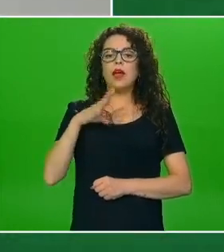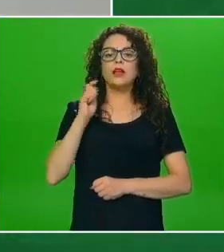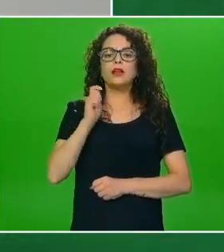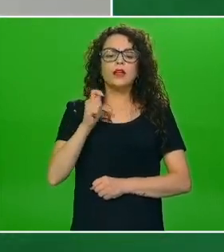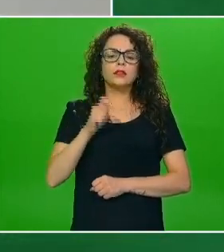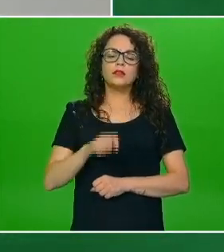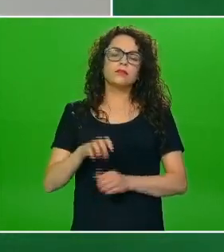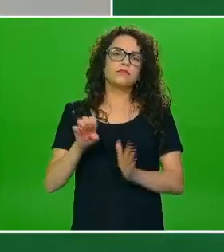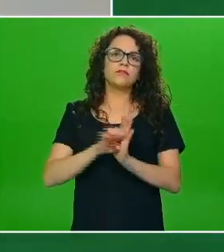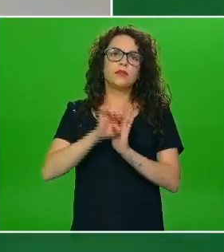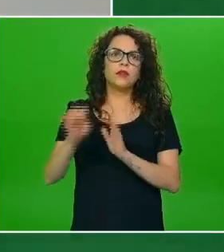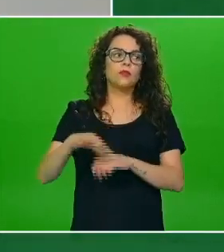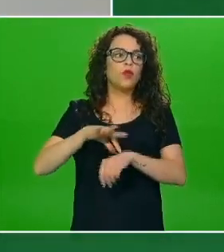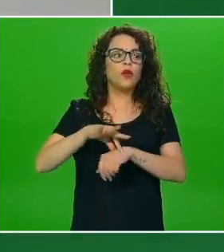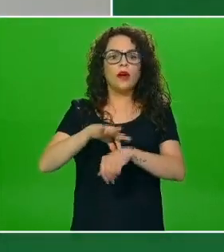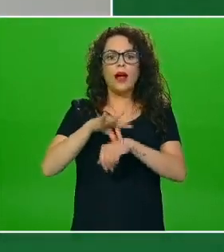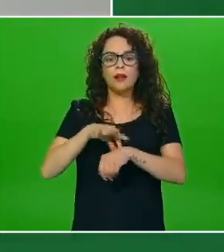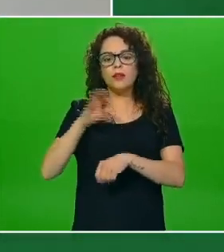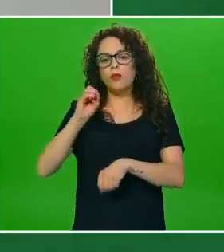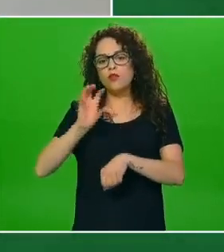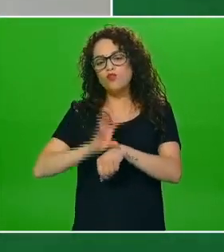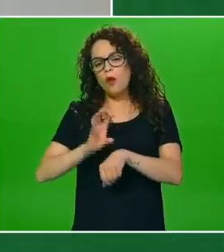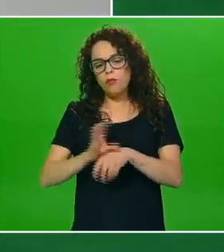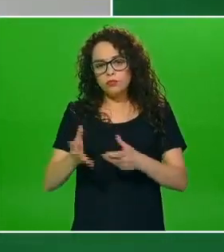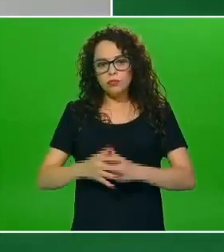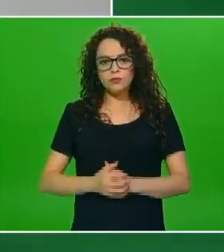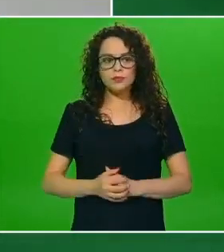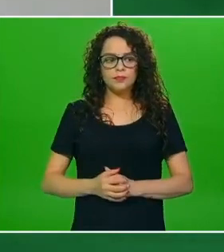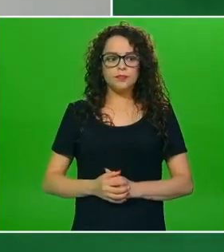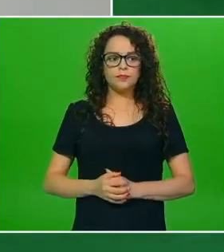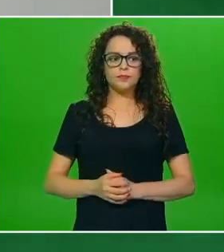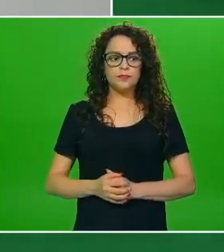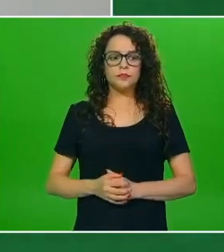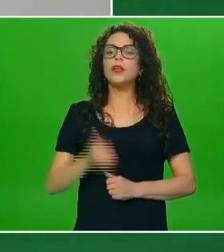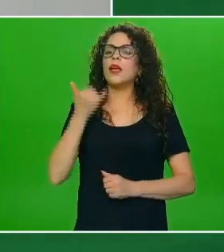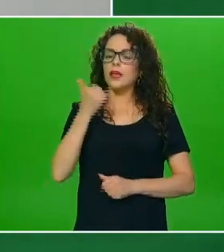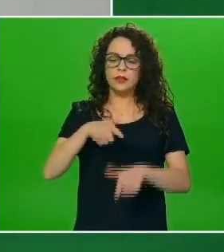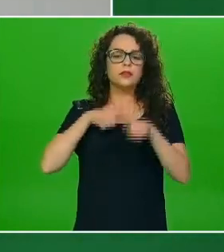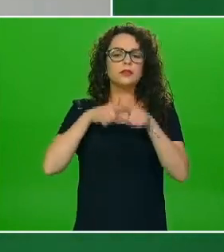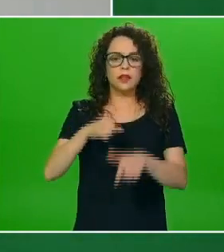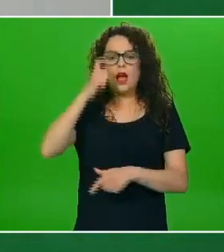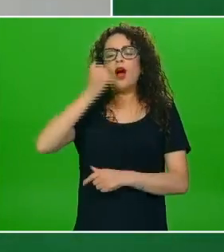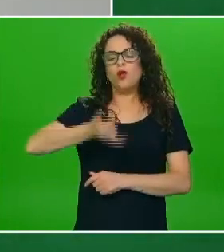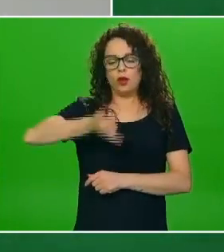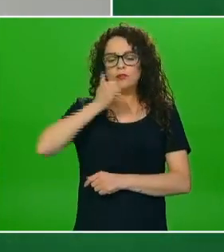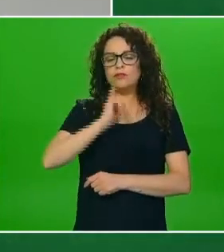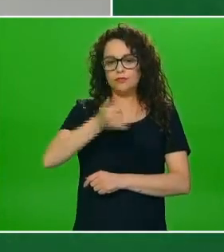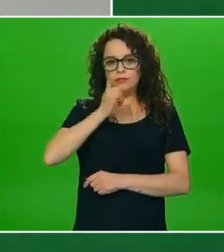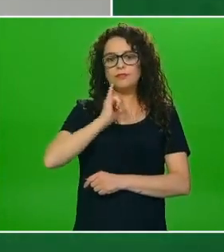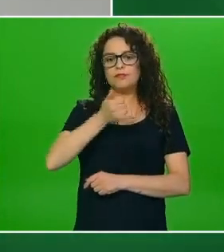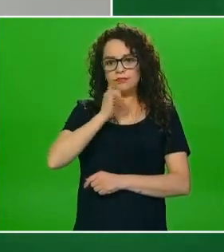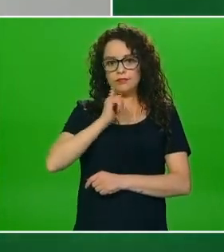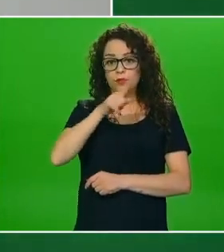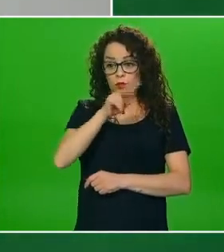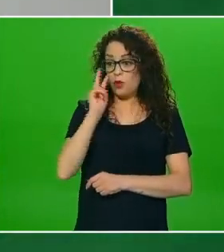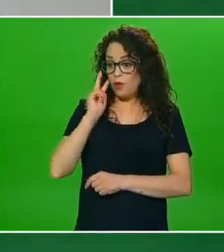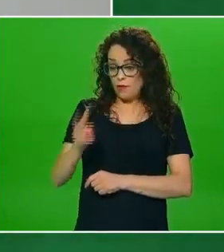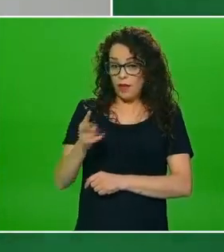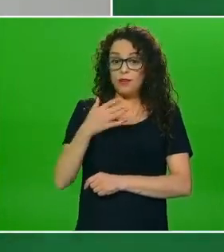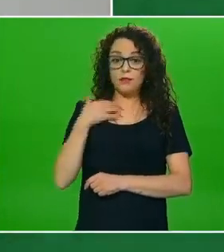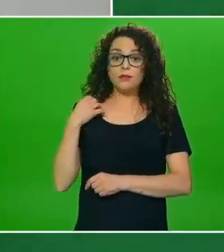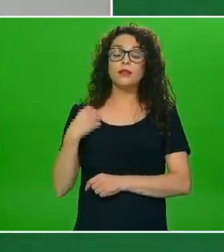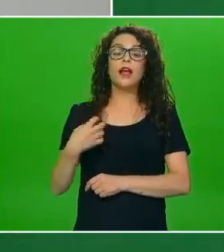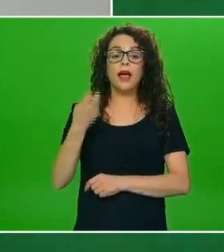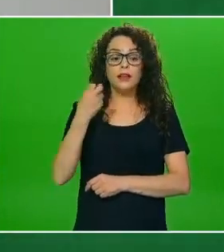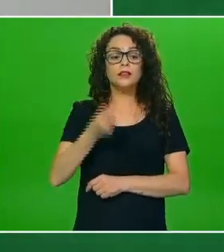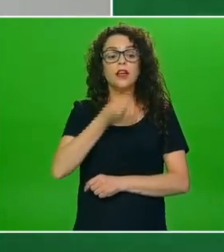la carne o el huevo y bueno nuevamente hidratarse con agua entonces bueno como ven la idea es que nuestros niños y niñas